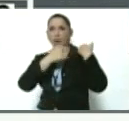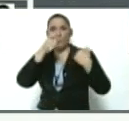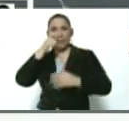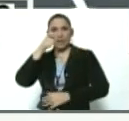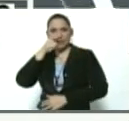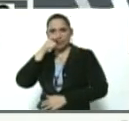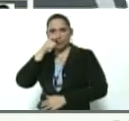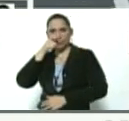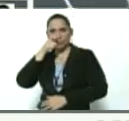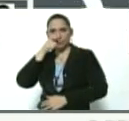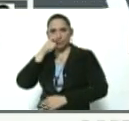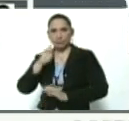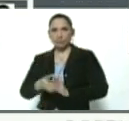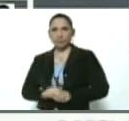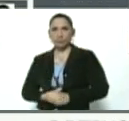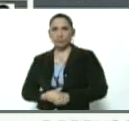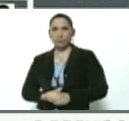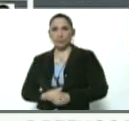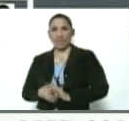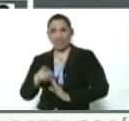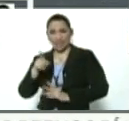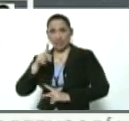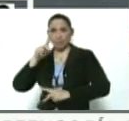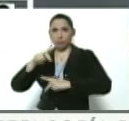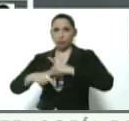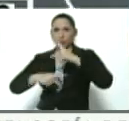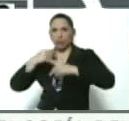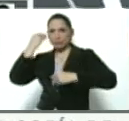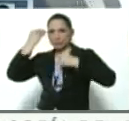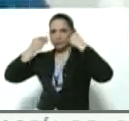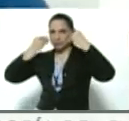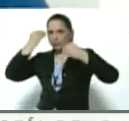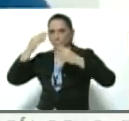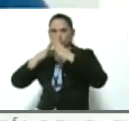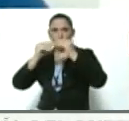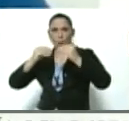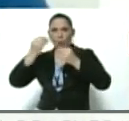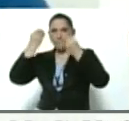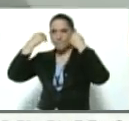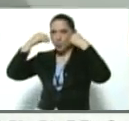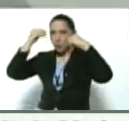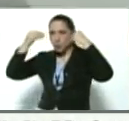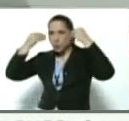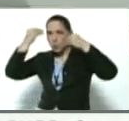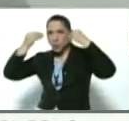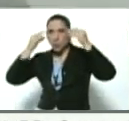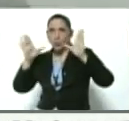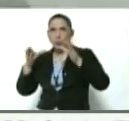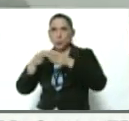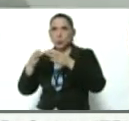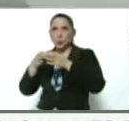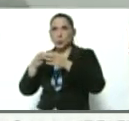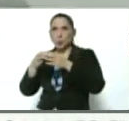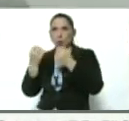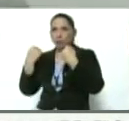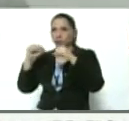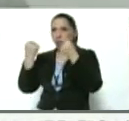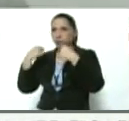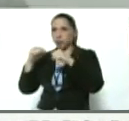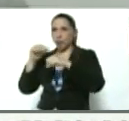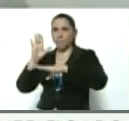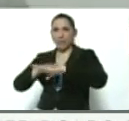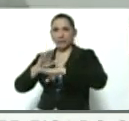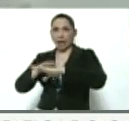este procedimiento que todo se planificó, todo se organizó, los entrenamientos ocurrieron